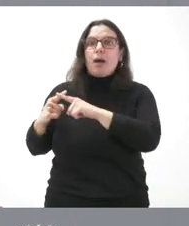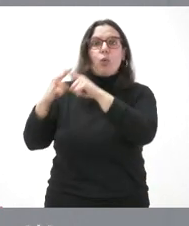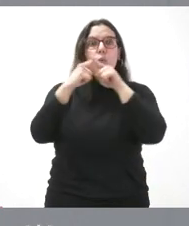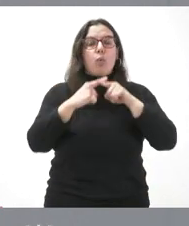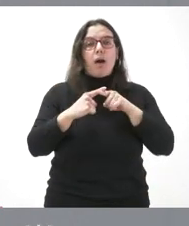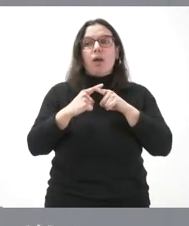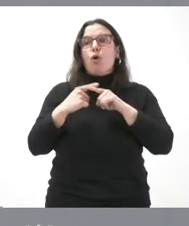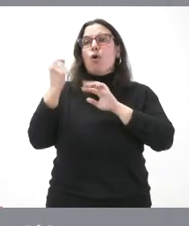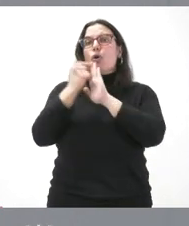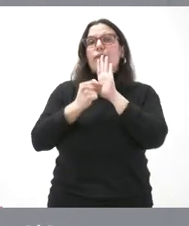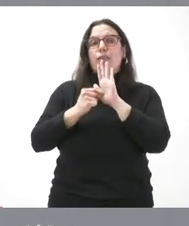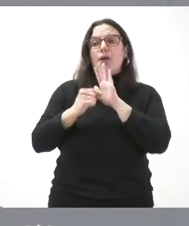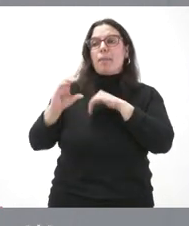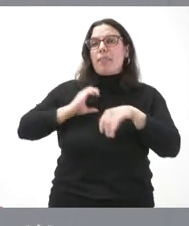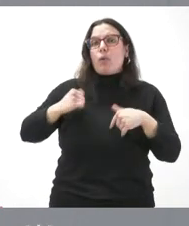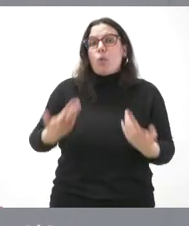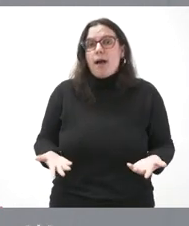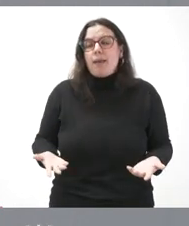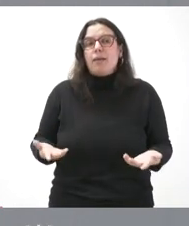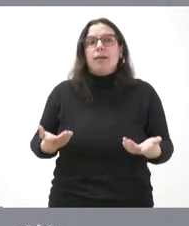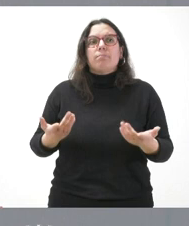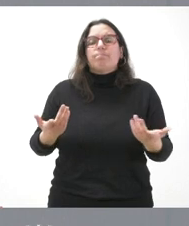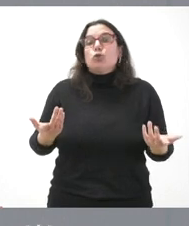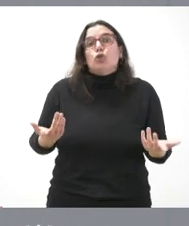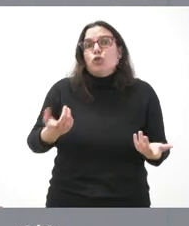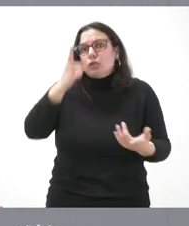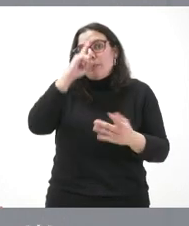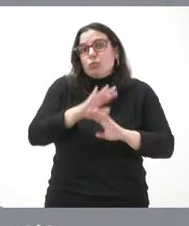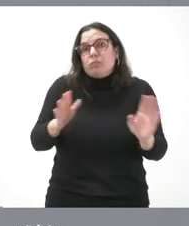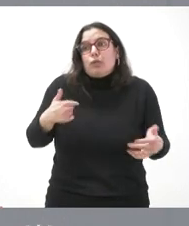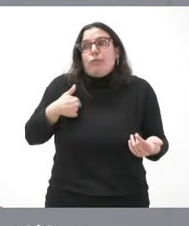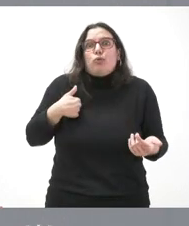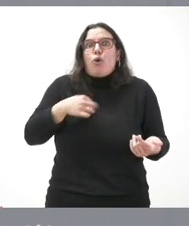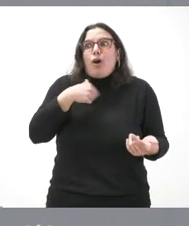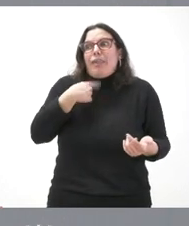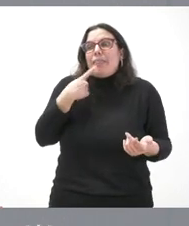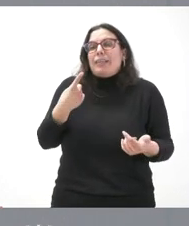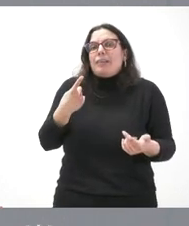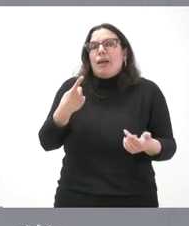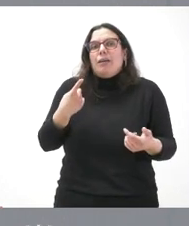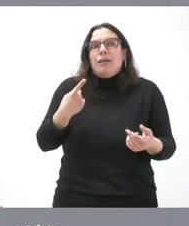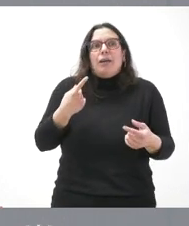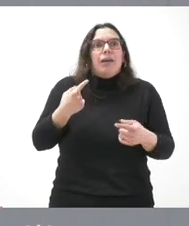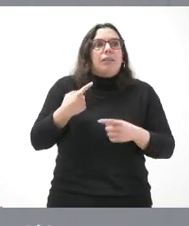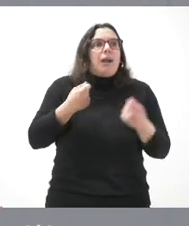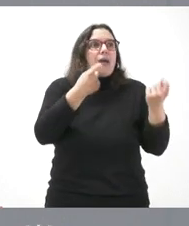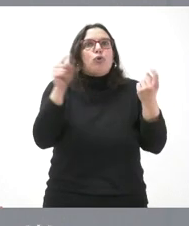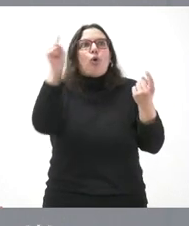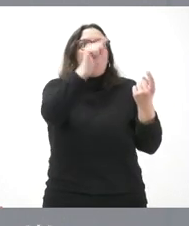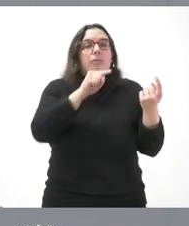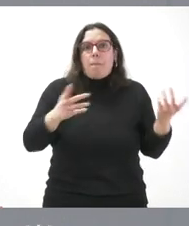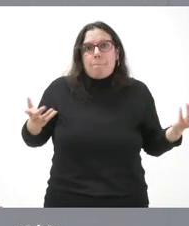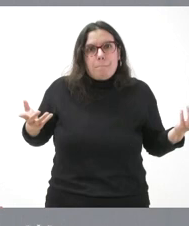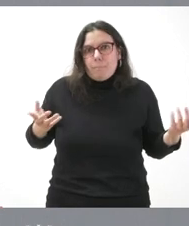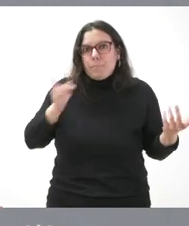qué condiciones lo vamos a recibir, con qué requisitos, es que no lo sabemos. Y, por tanto, que yo hoy le diga a qué lo vamos a destinar, es que no sabemos si vamos a tener